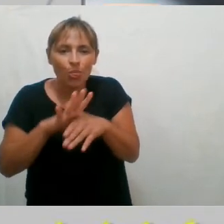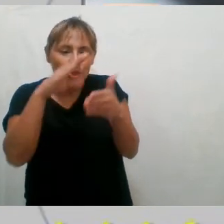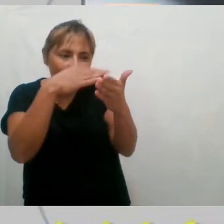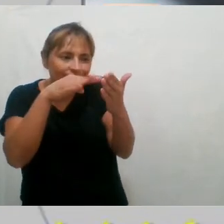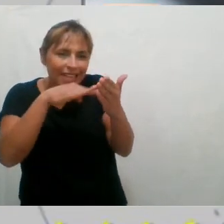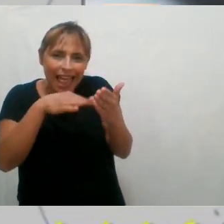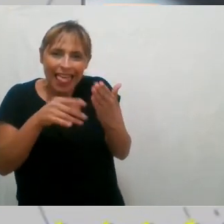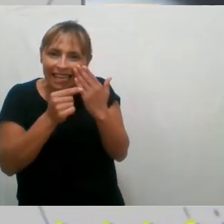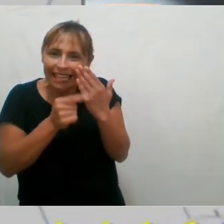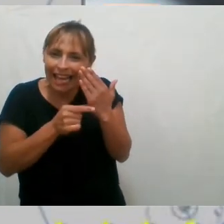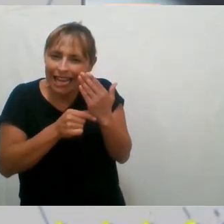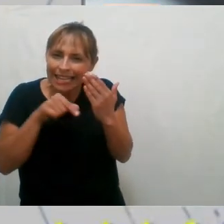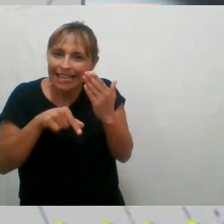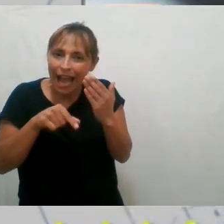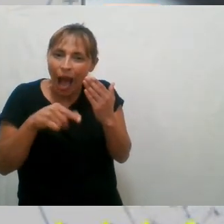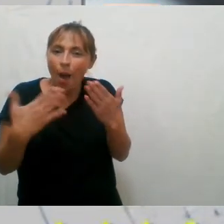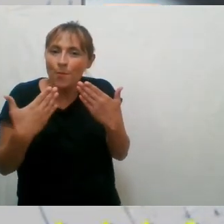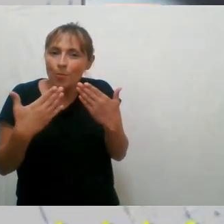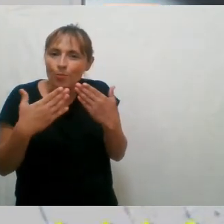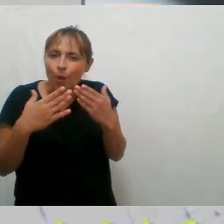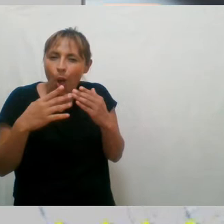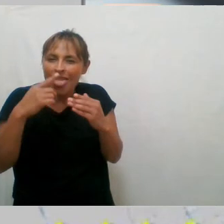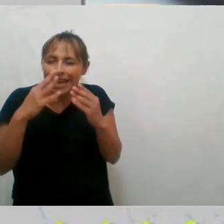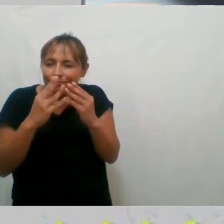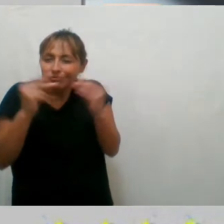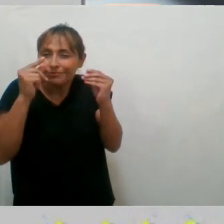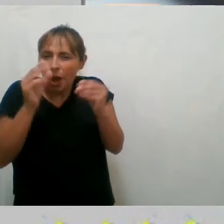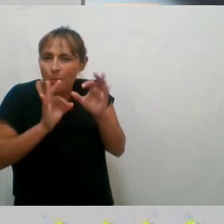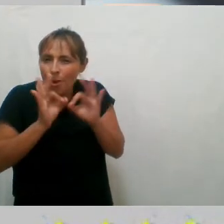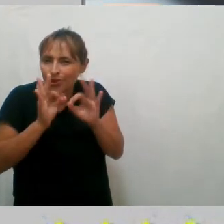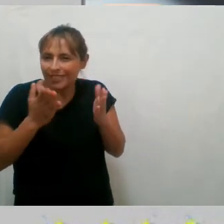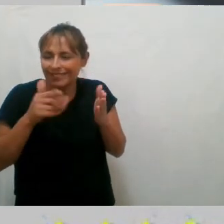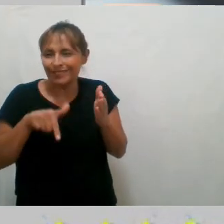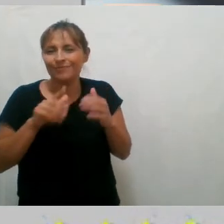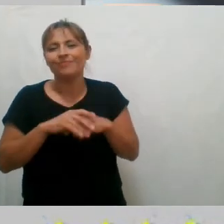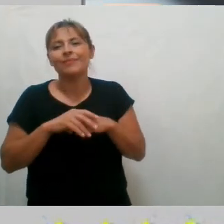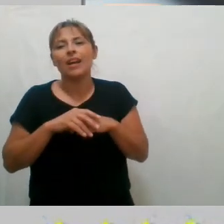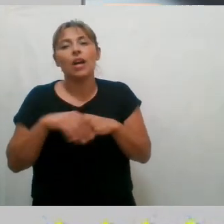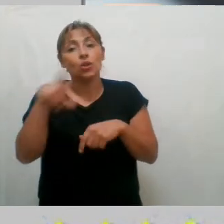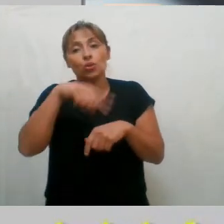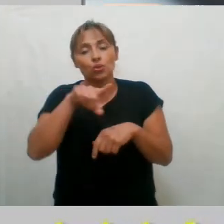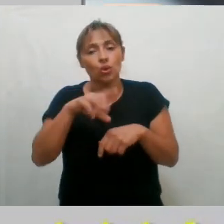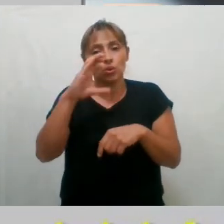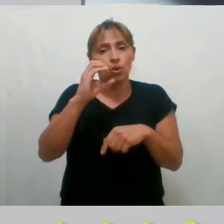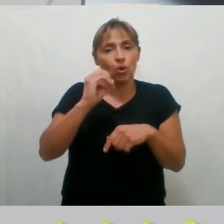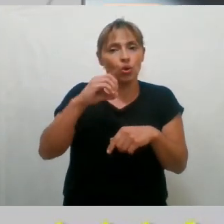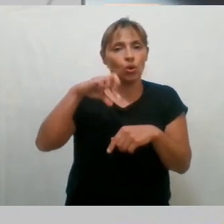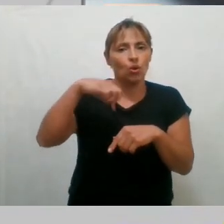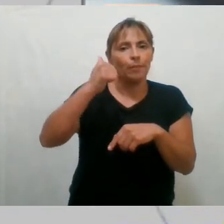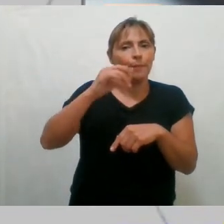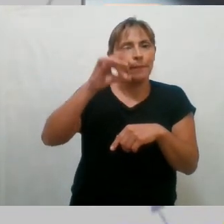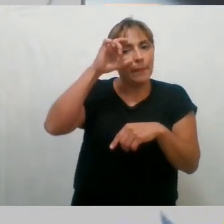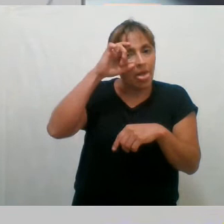darle la forma final y poder construir su proyecto. No quiero dejar de decir que nosotros, como Copade, somos el punto